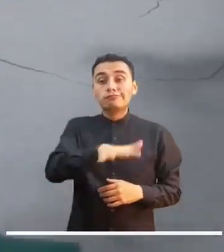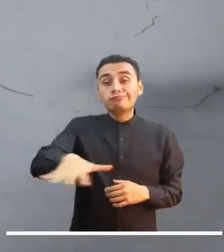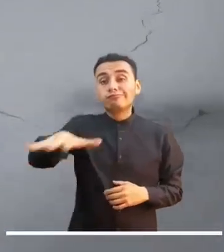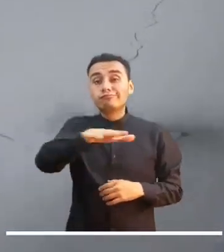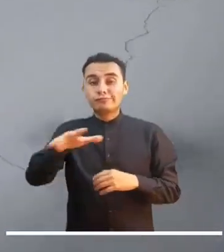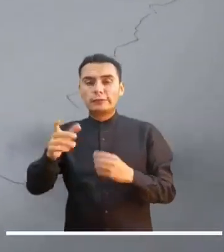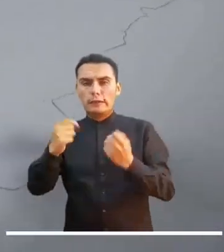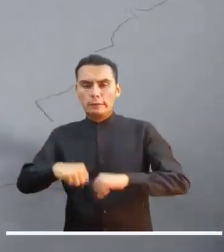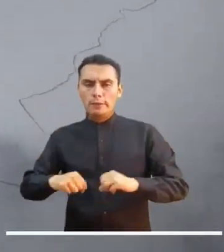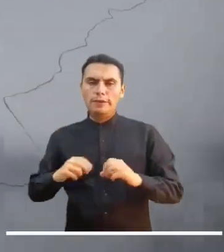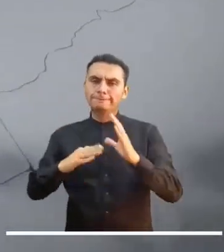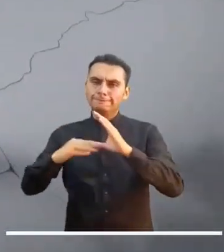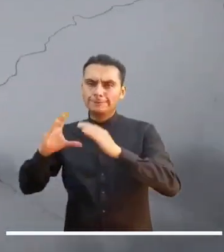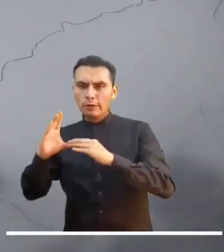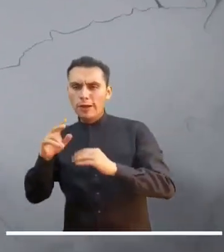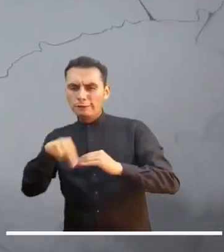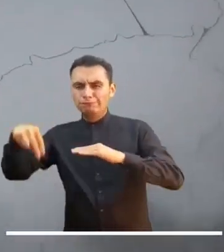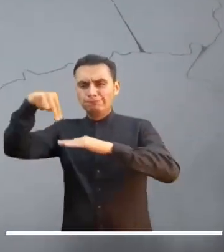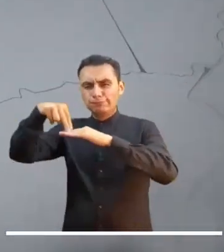probables en Nariño.